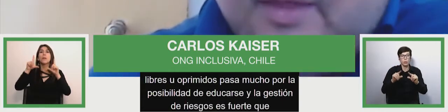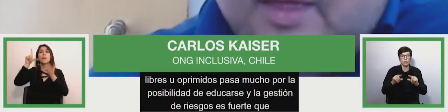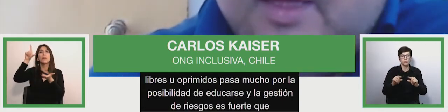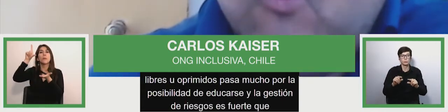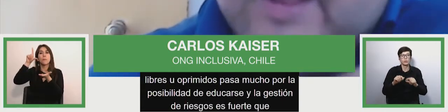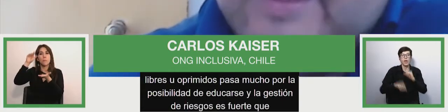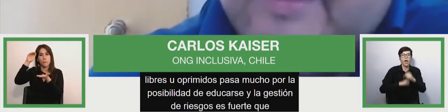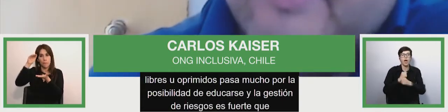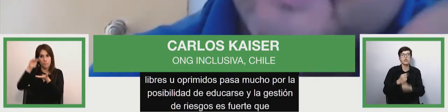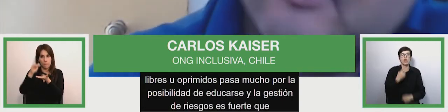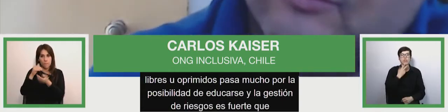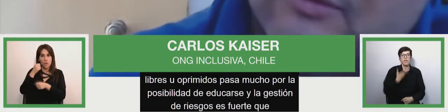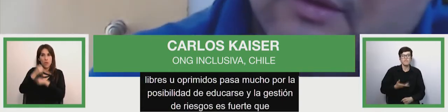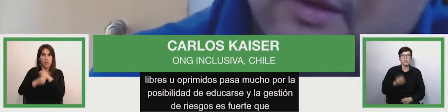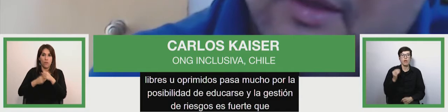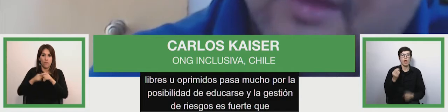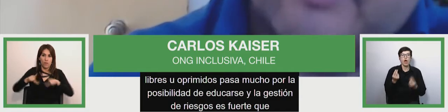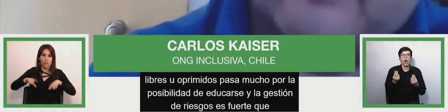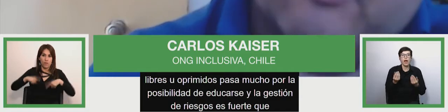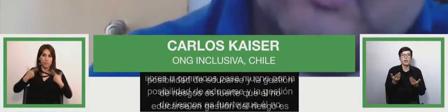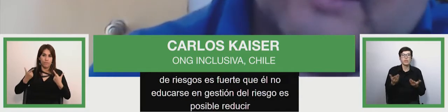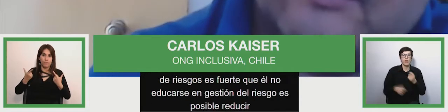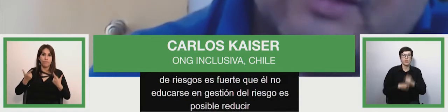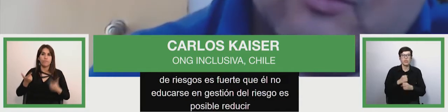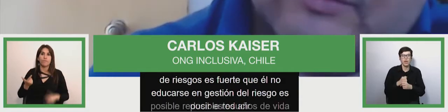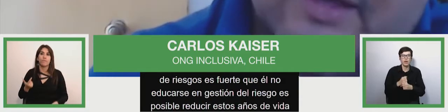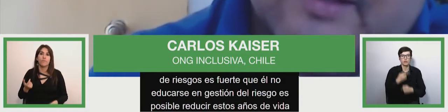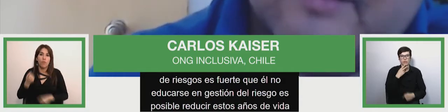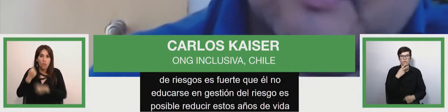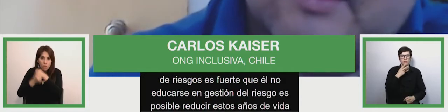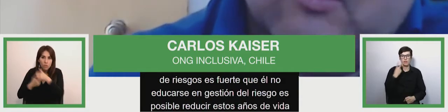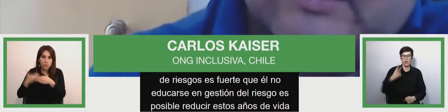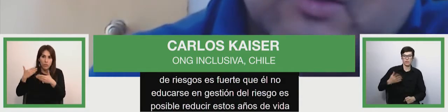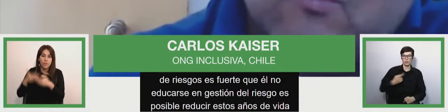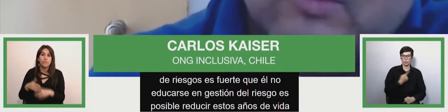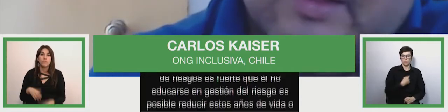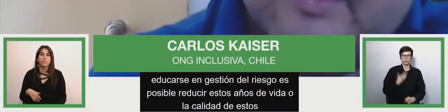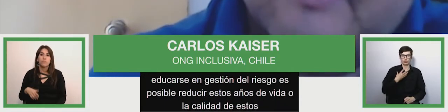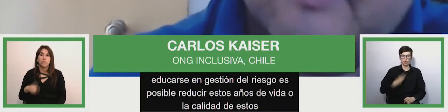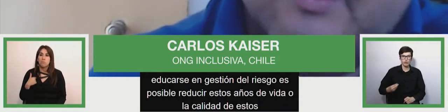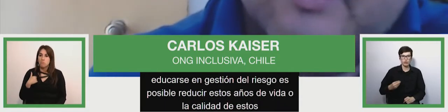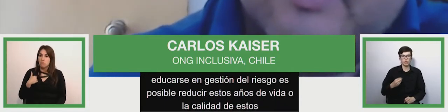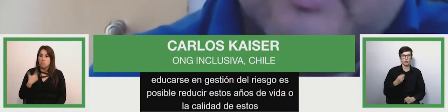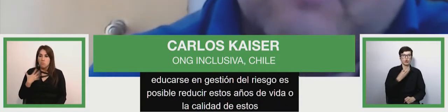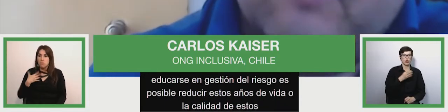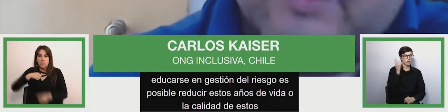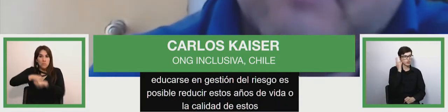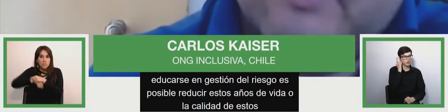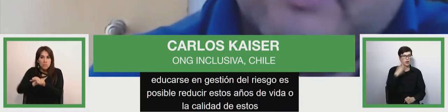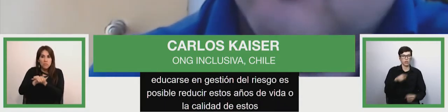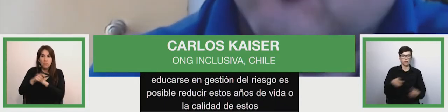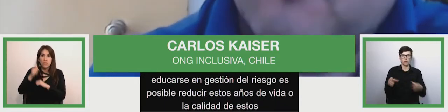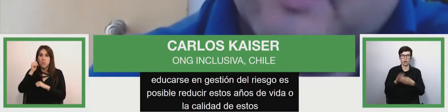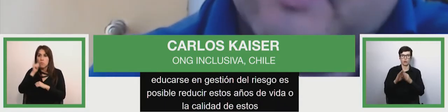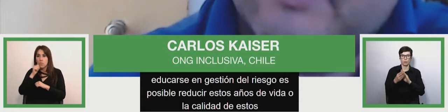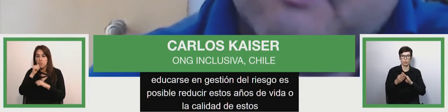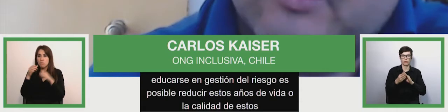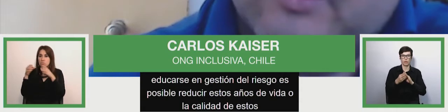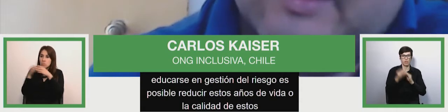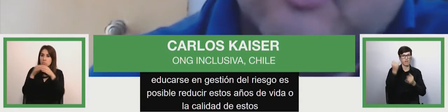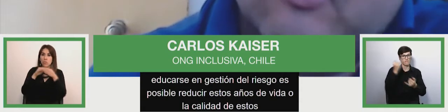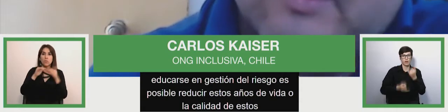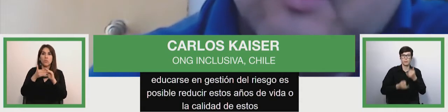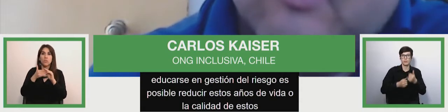vida o la calidad de estos de nuestros hijos e hijas de nuestras comunidades y finalmente de todo el planeta